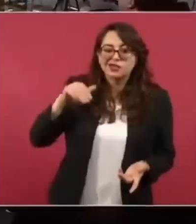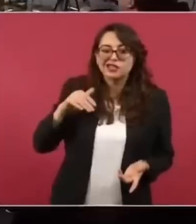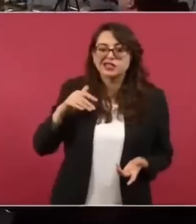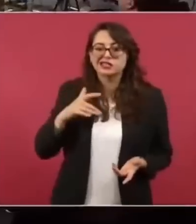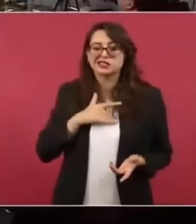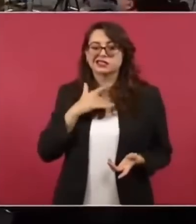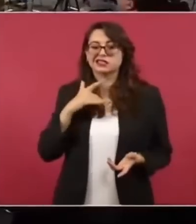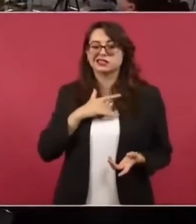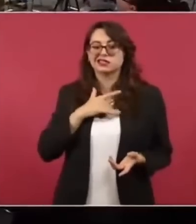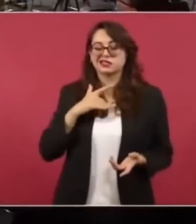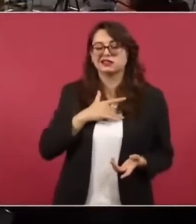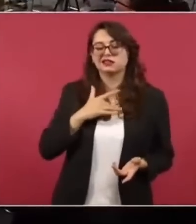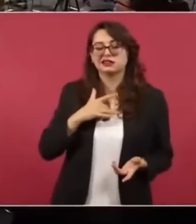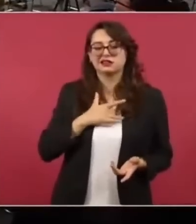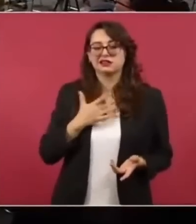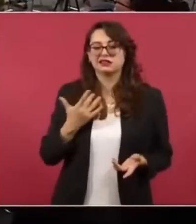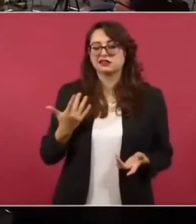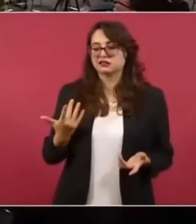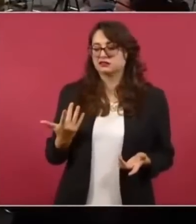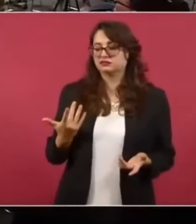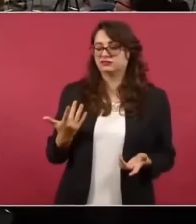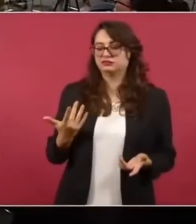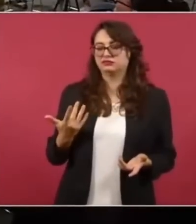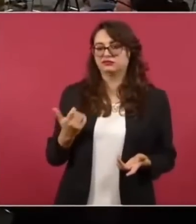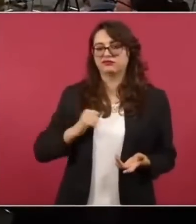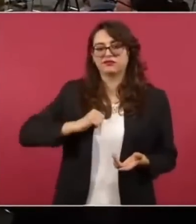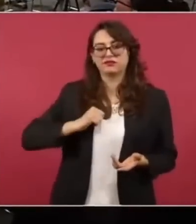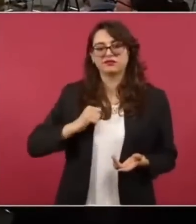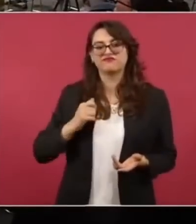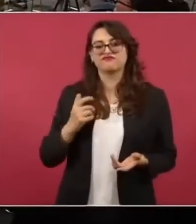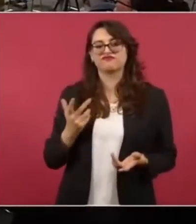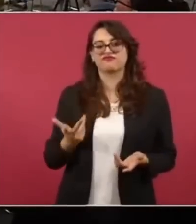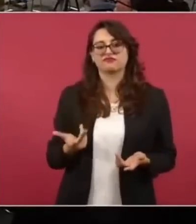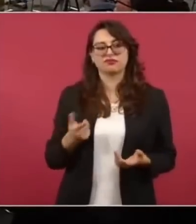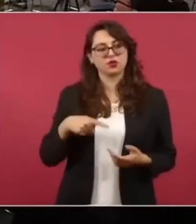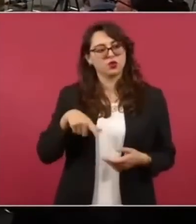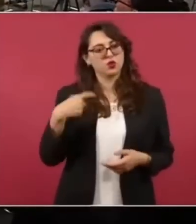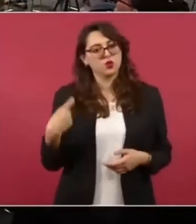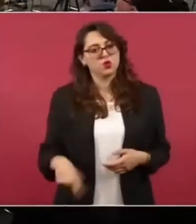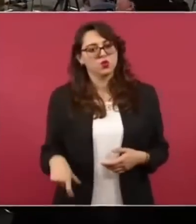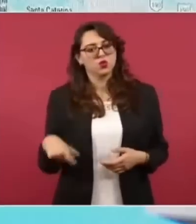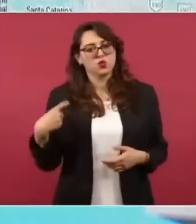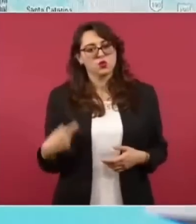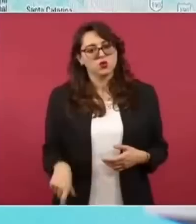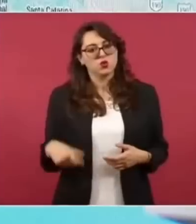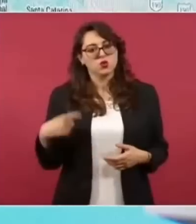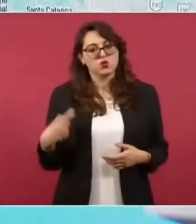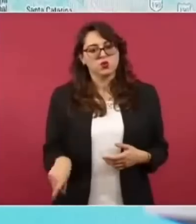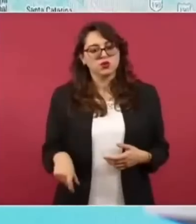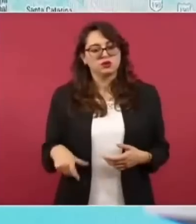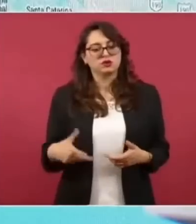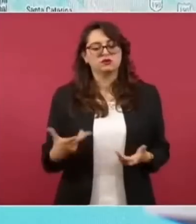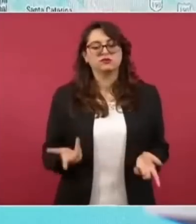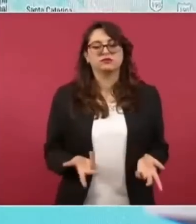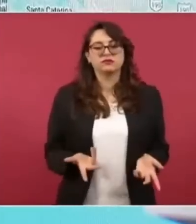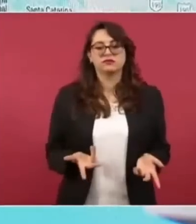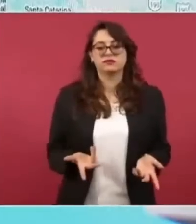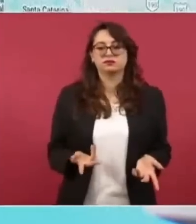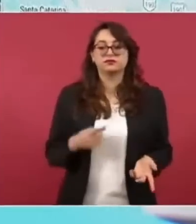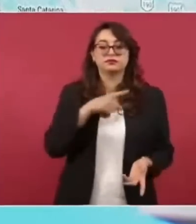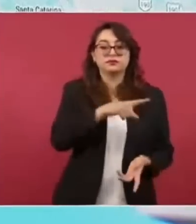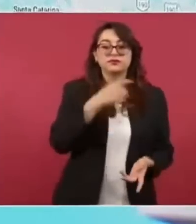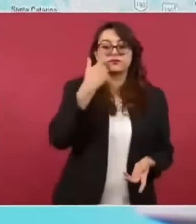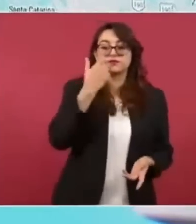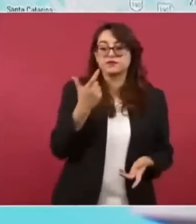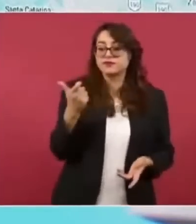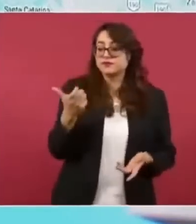influyentes que cobran muchísimo cobran por hora entonces ellos por ganar